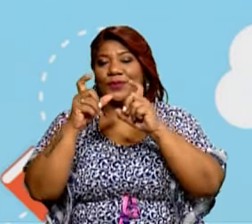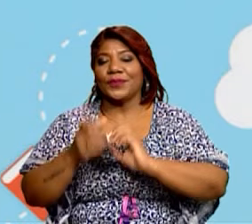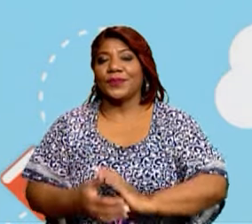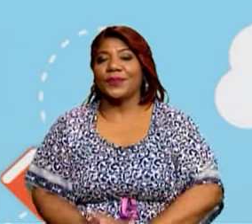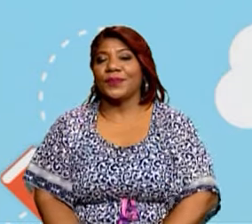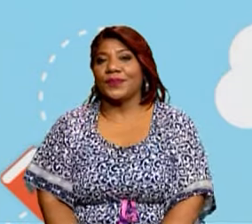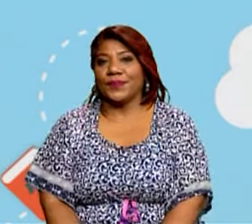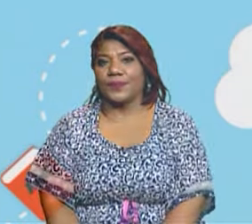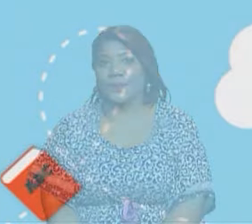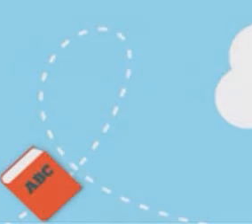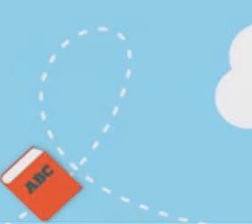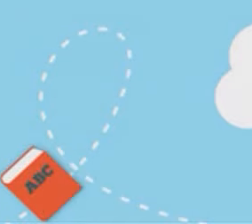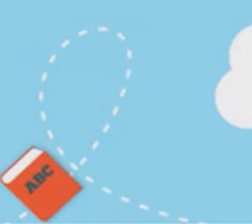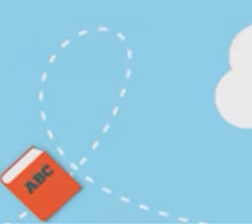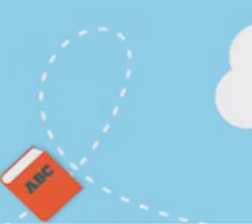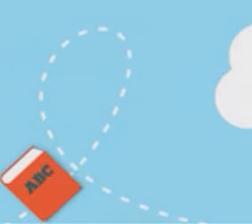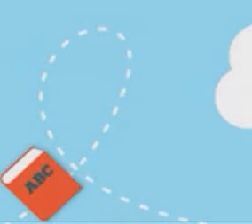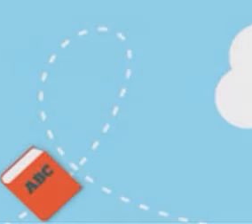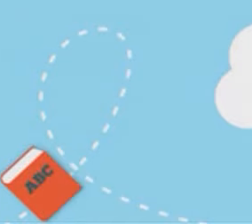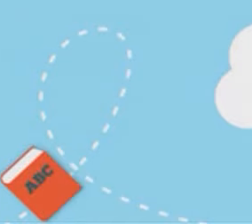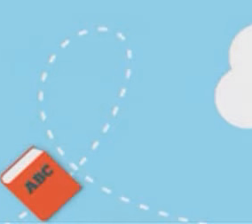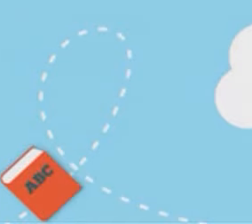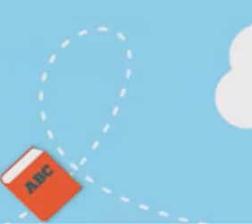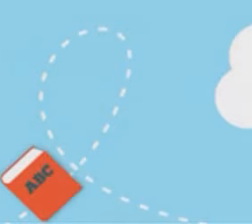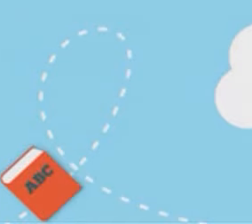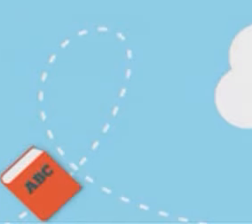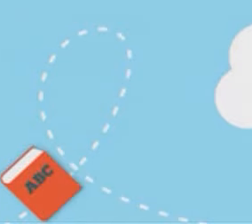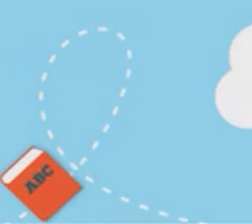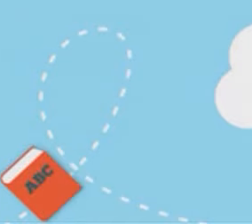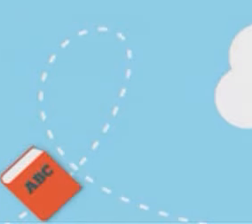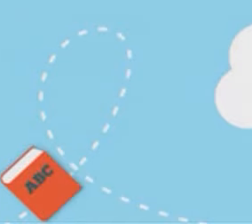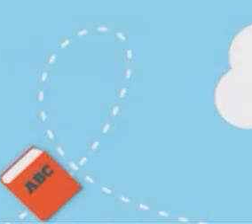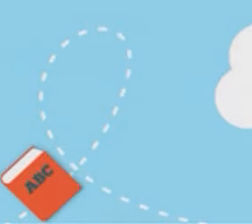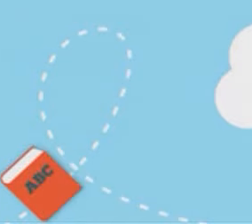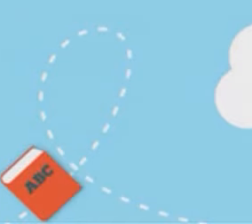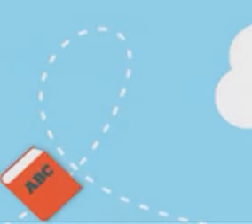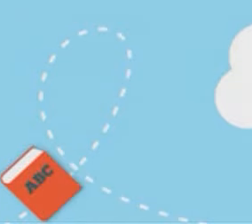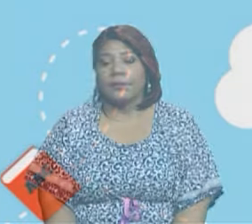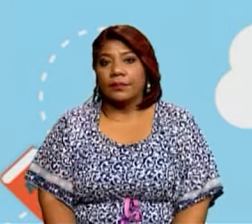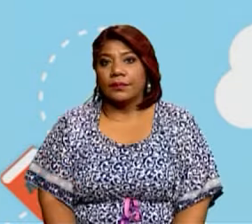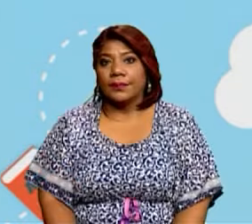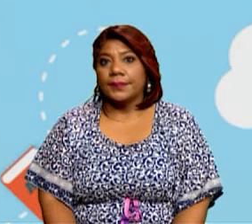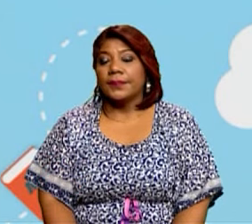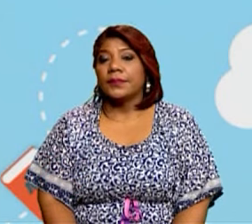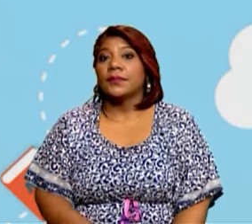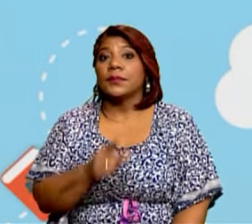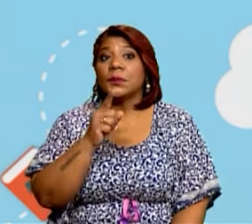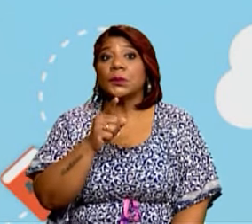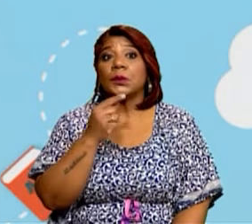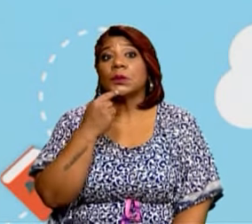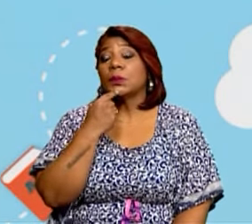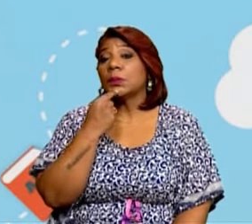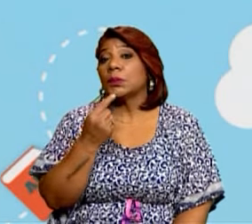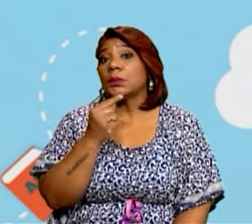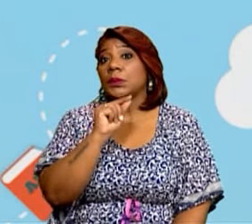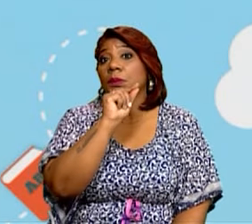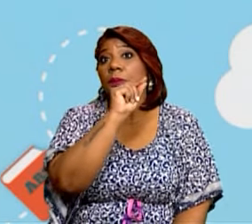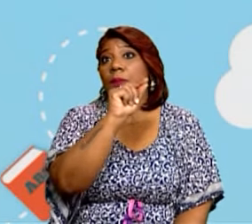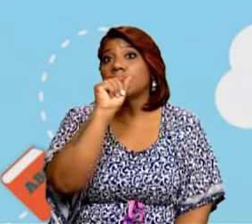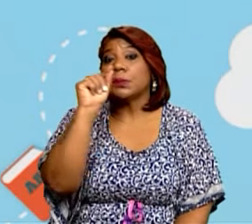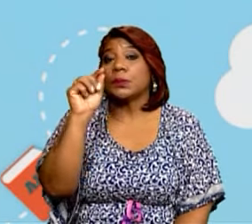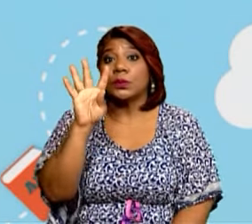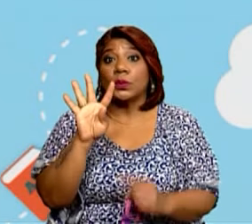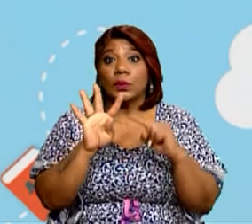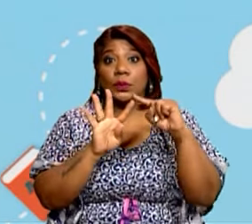vas a escribir entonces si la familia es nuclear, monoparental, extendida o ensamblada.